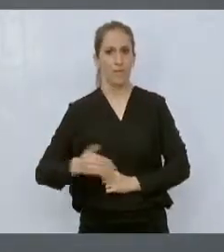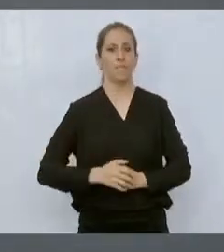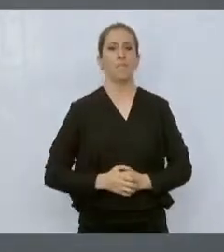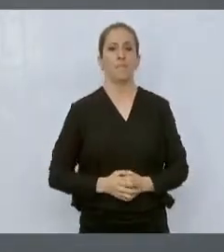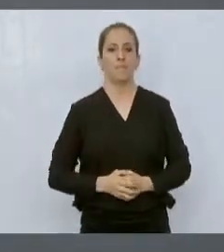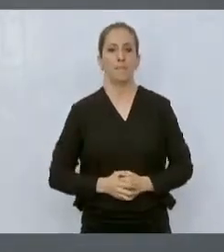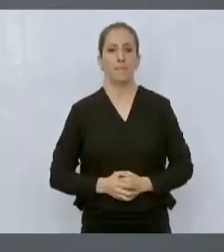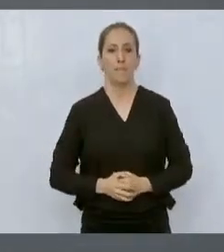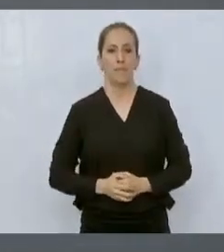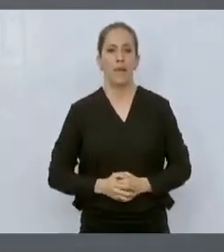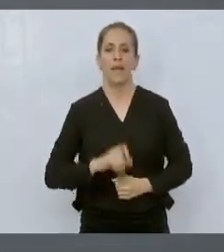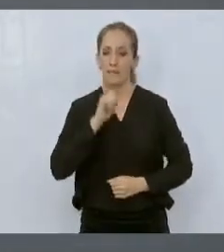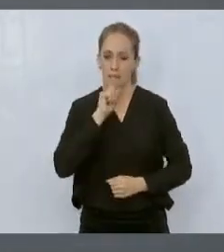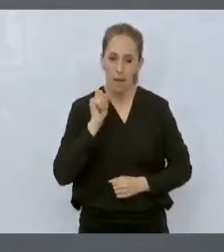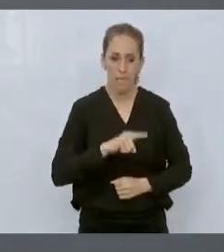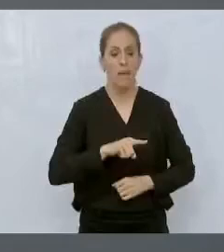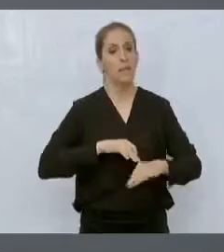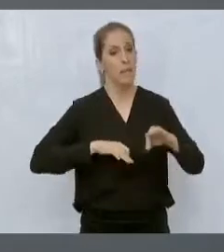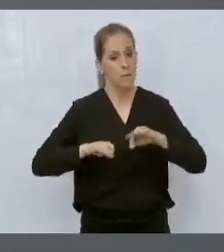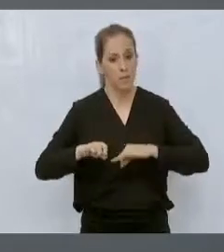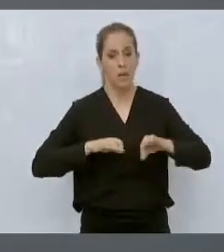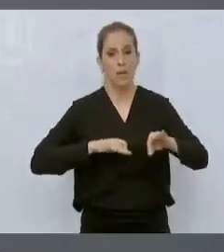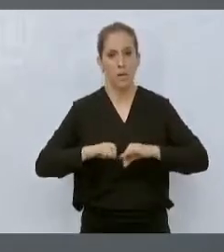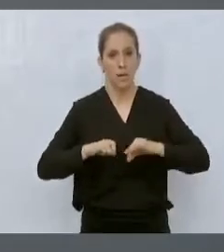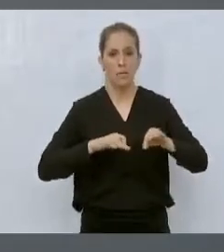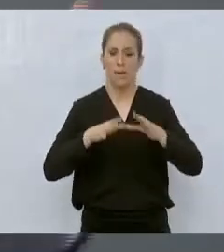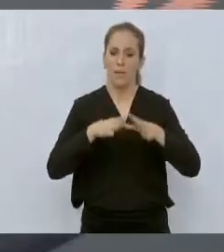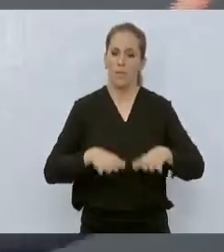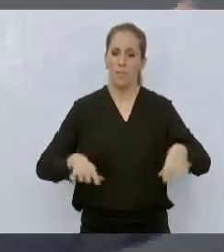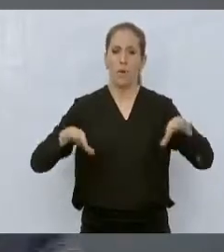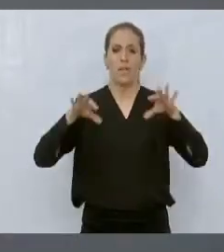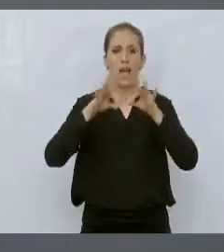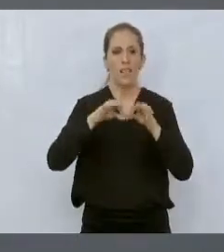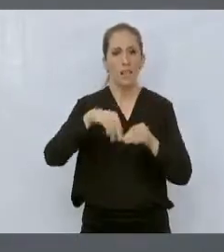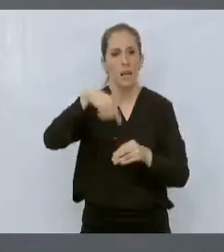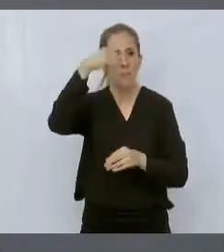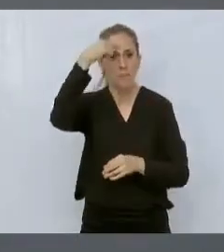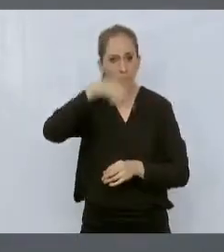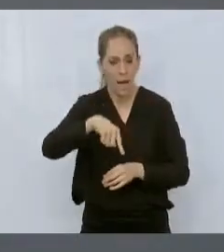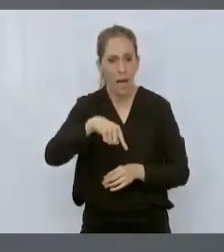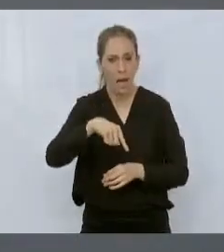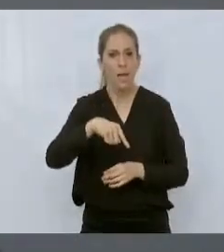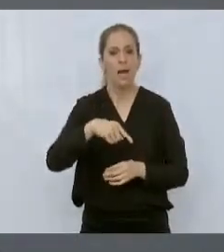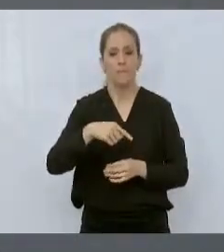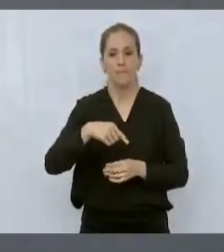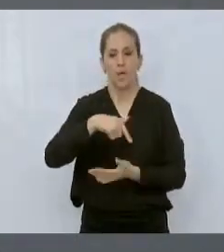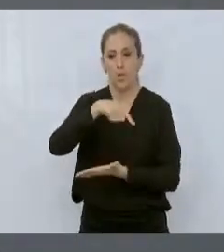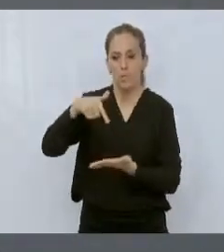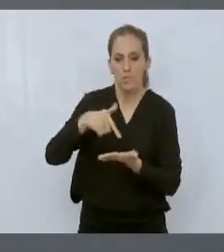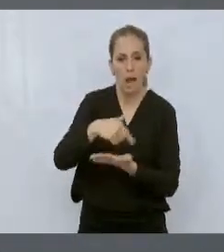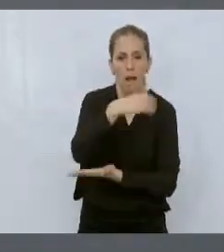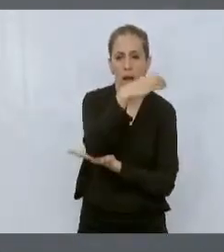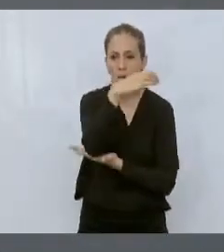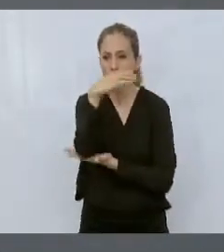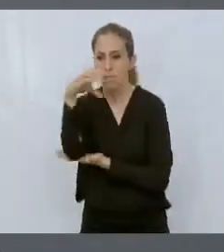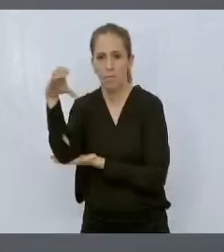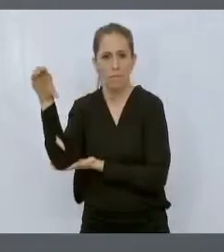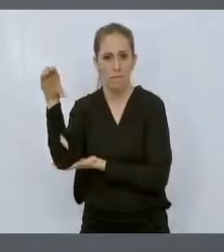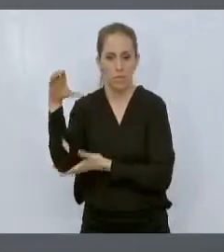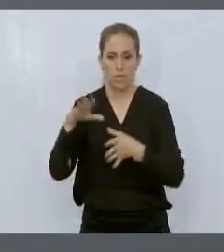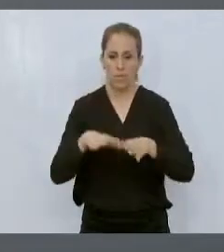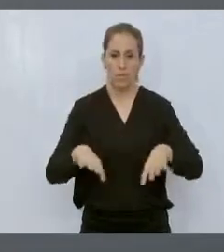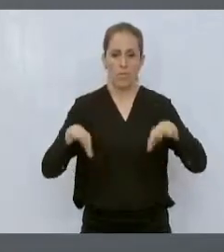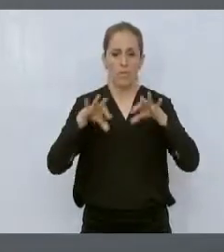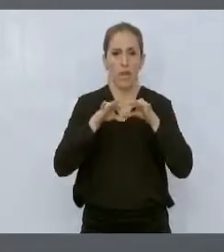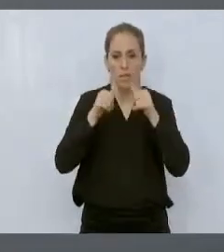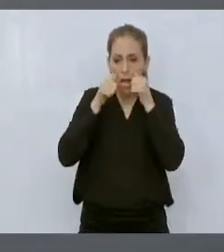parte importante que tiene que ver en la actividad agropecuaria. El presidente municipal y nosotros creamos